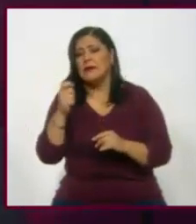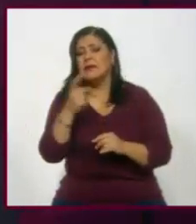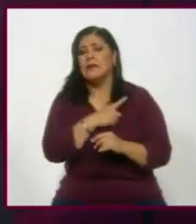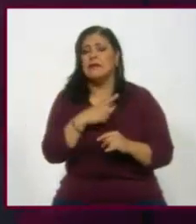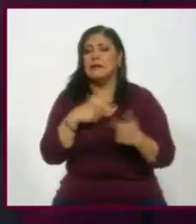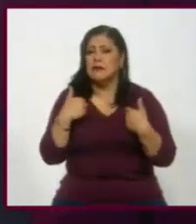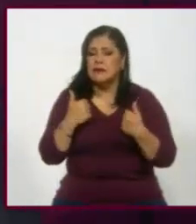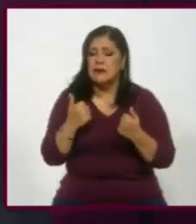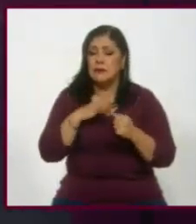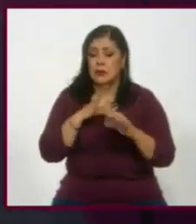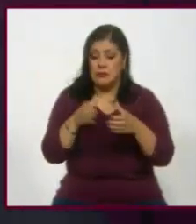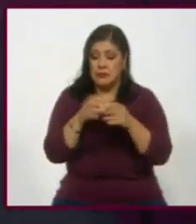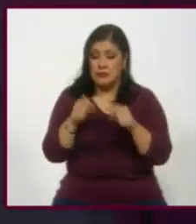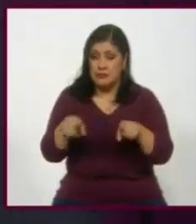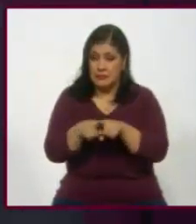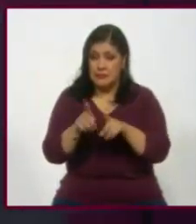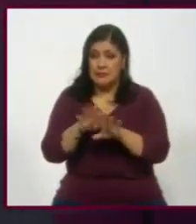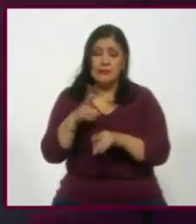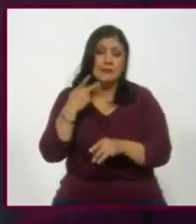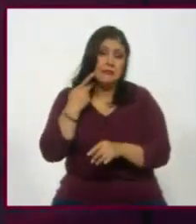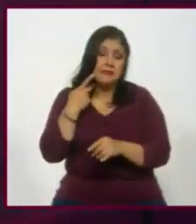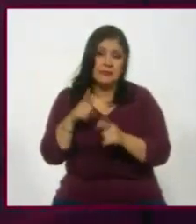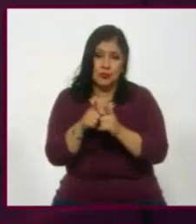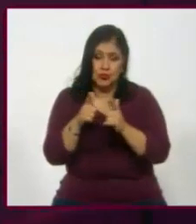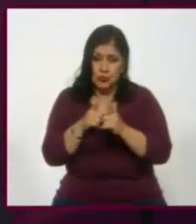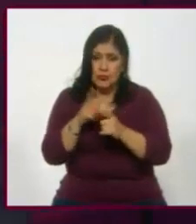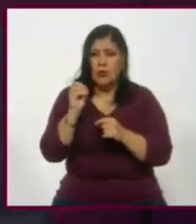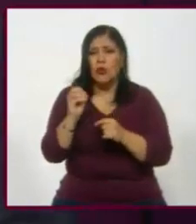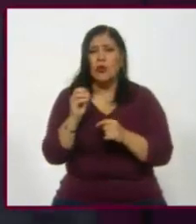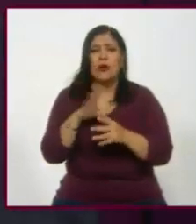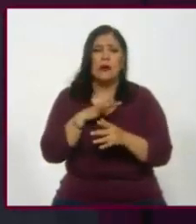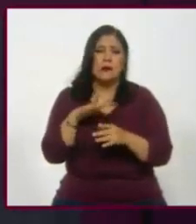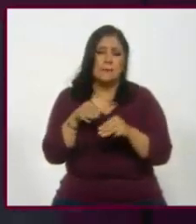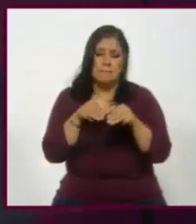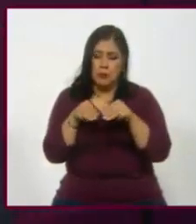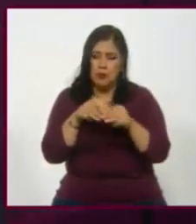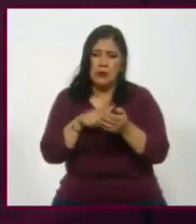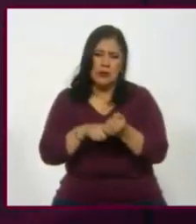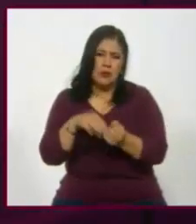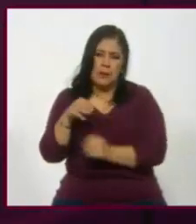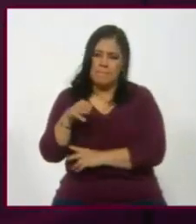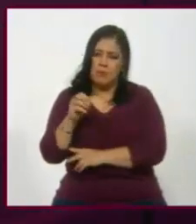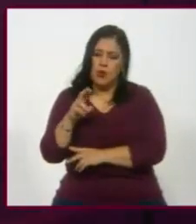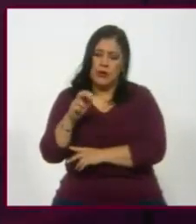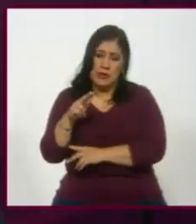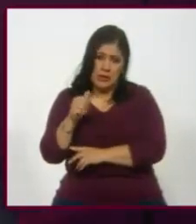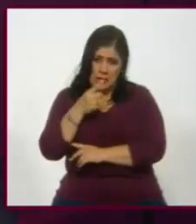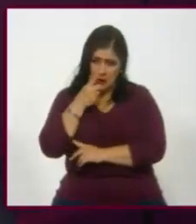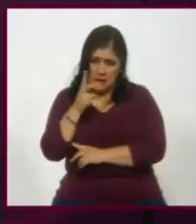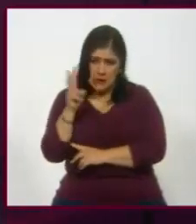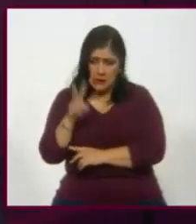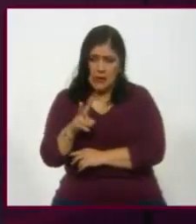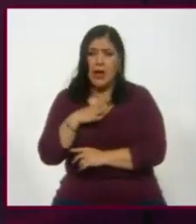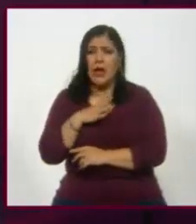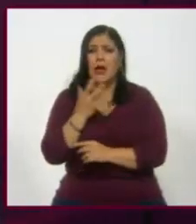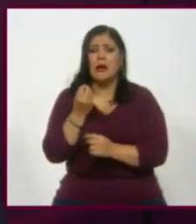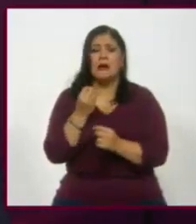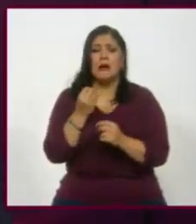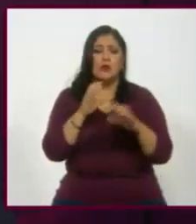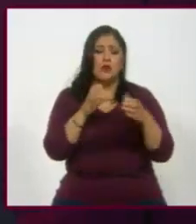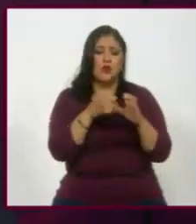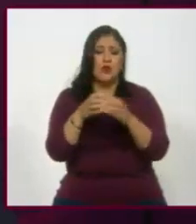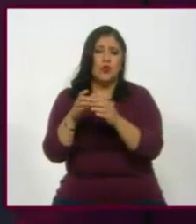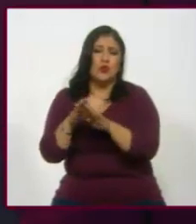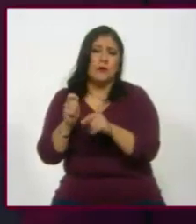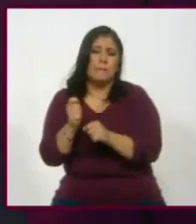un mismo partido, o que en realidad es un movimiento, porque es una arena, hay varias fuerzas políticas o hay